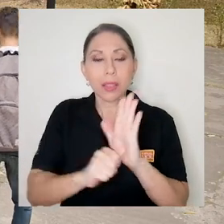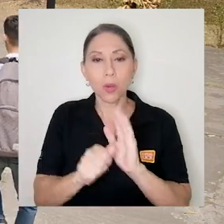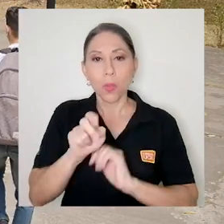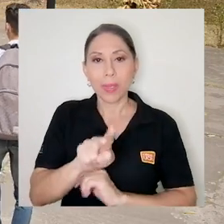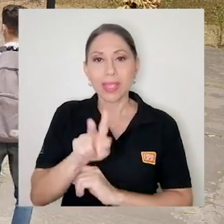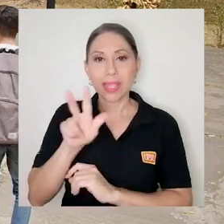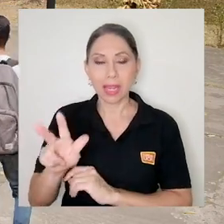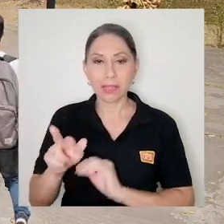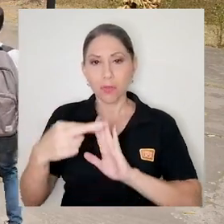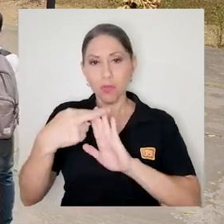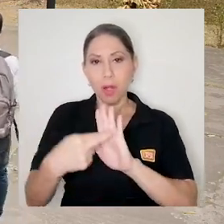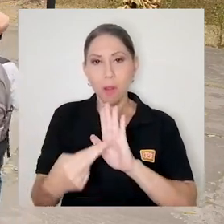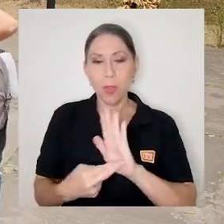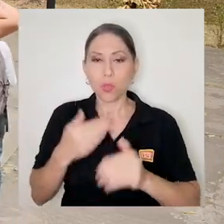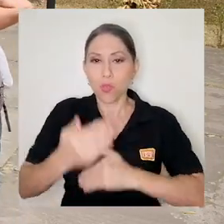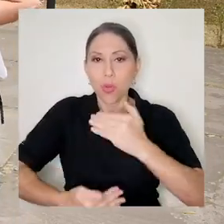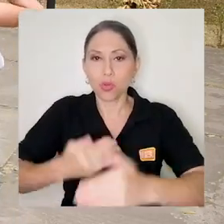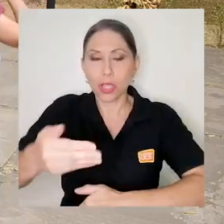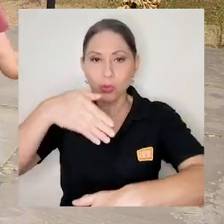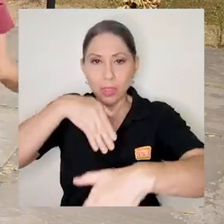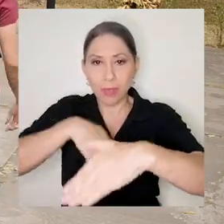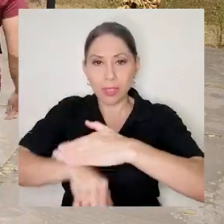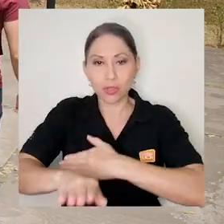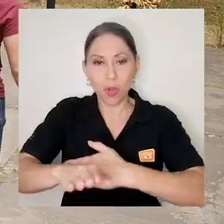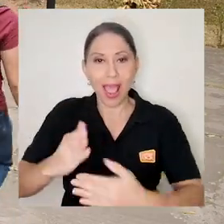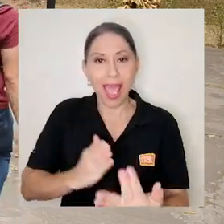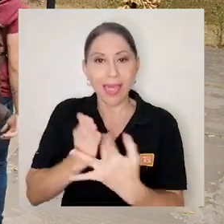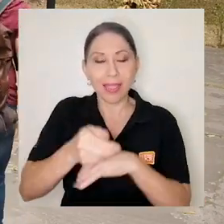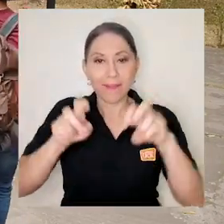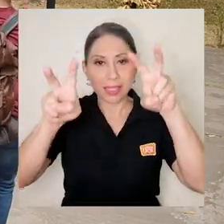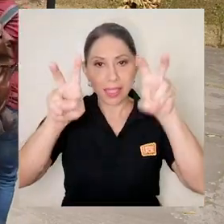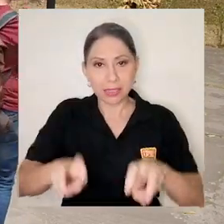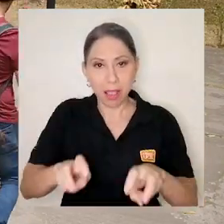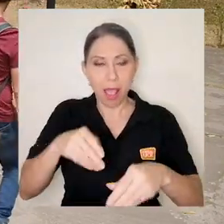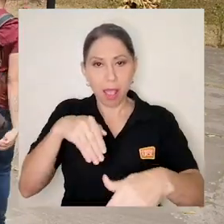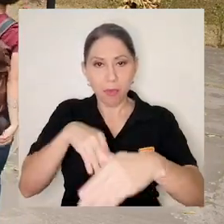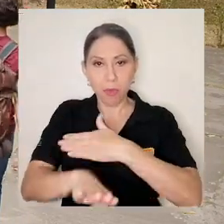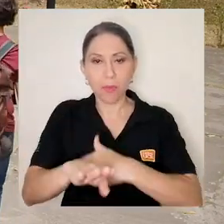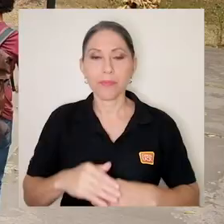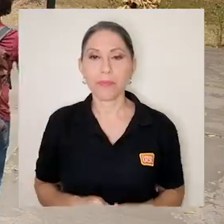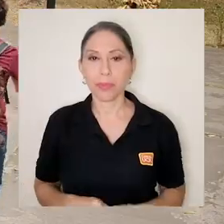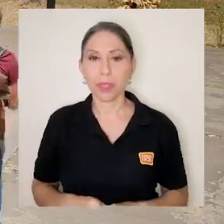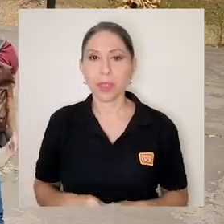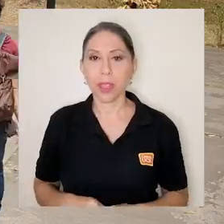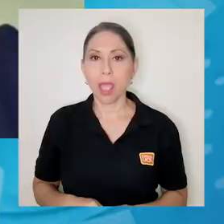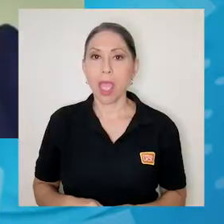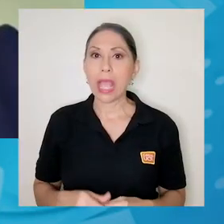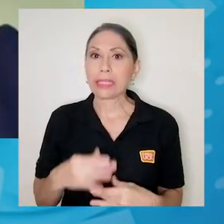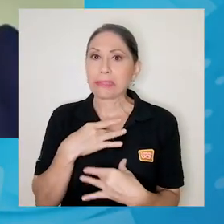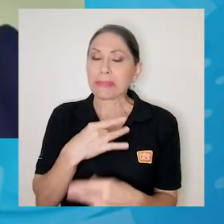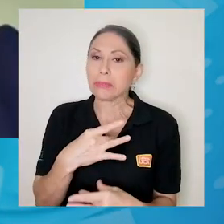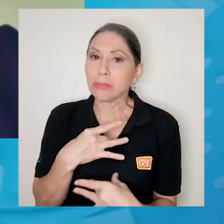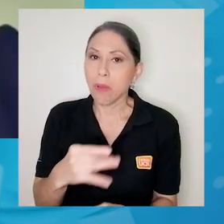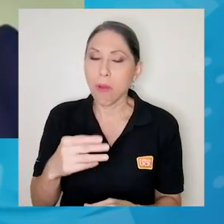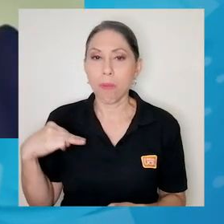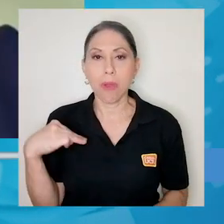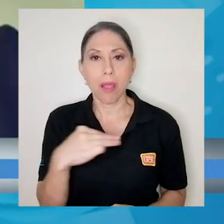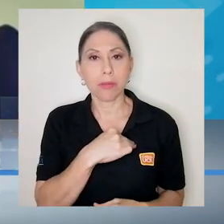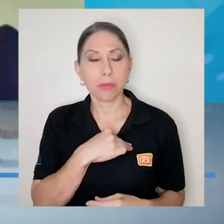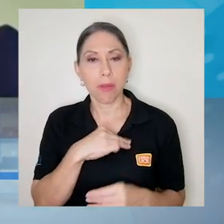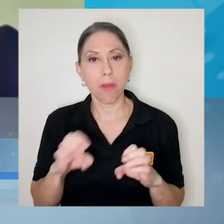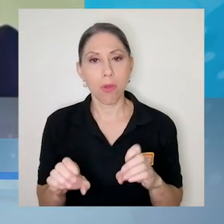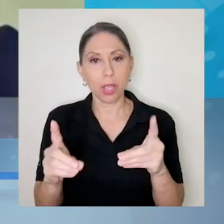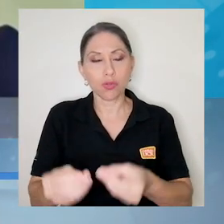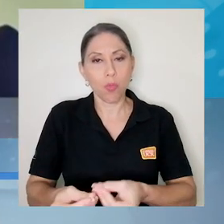reglamento del proceso de admisión mediante la prueba de aptitud académica. Es del mayor interés del Ministerio de Educación